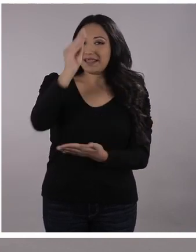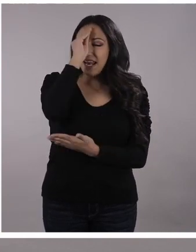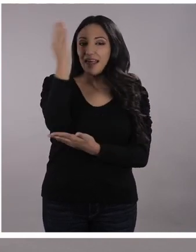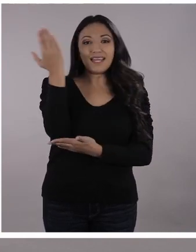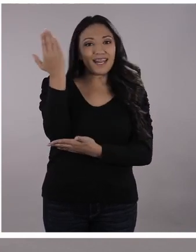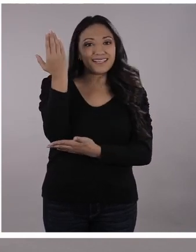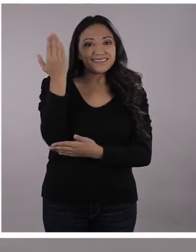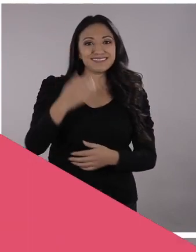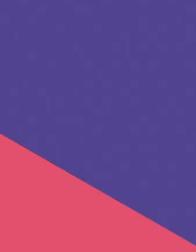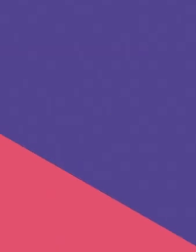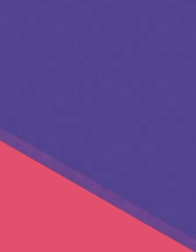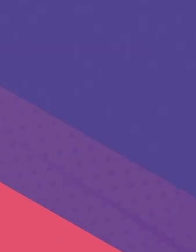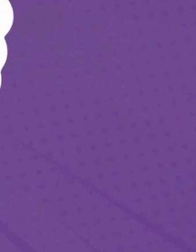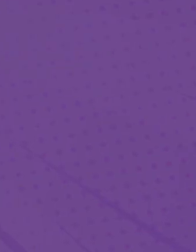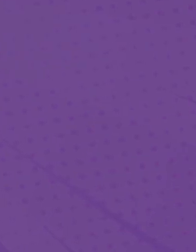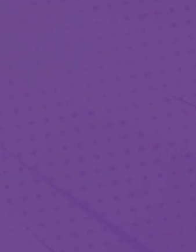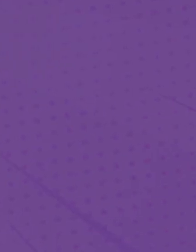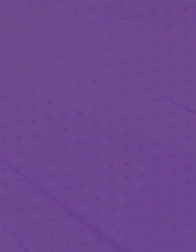Aprender la tele.